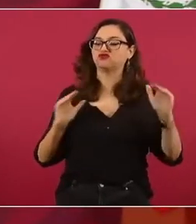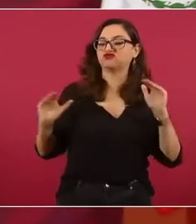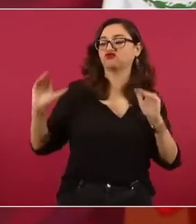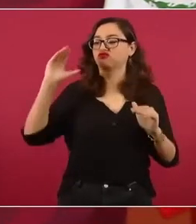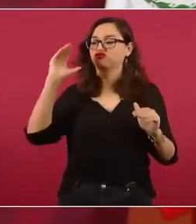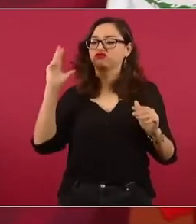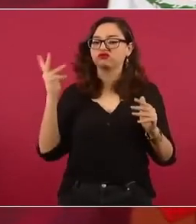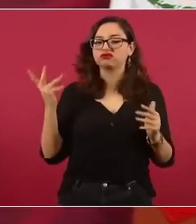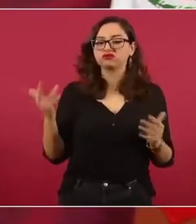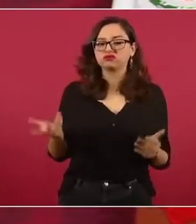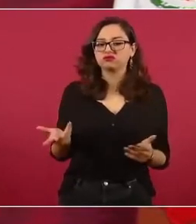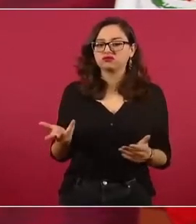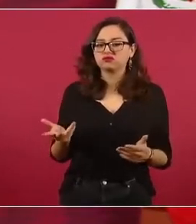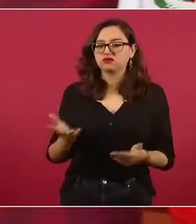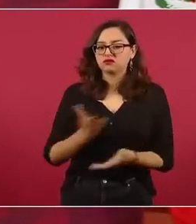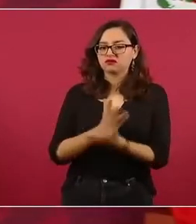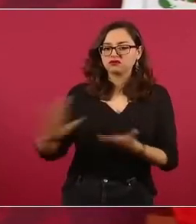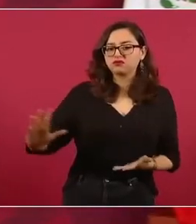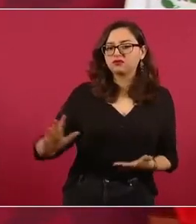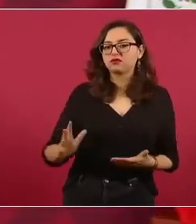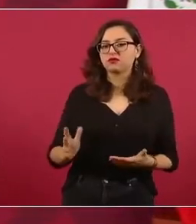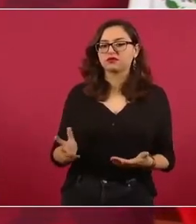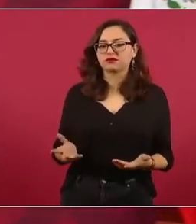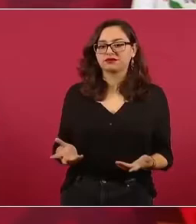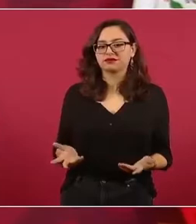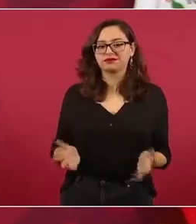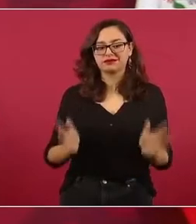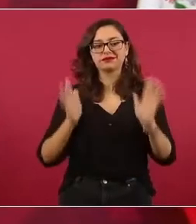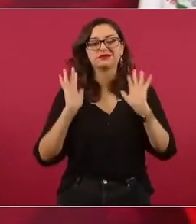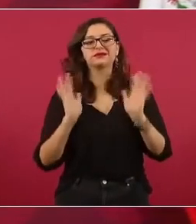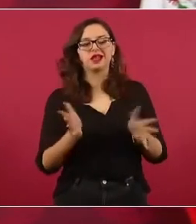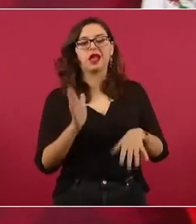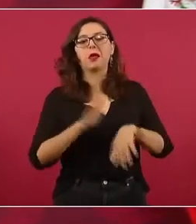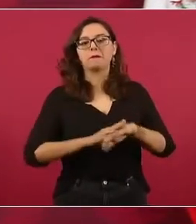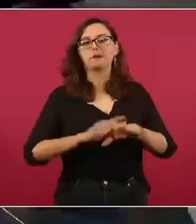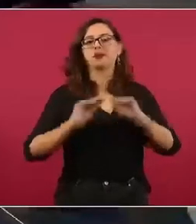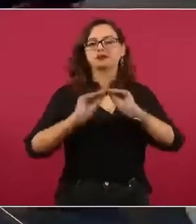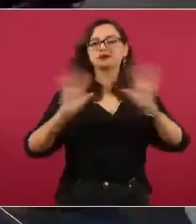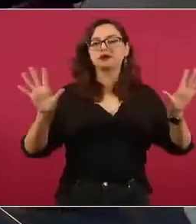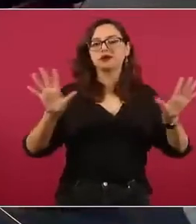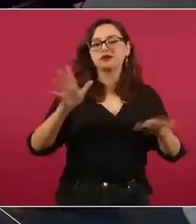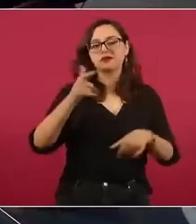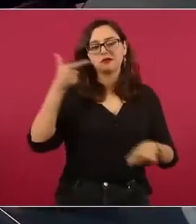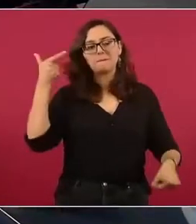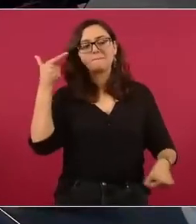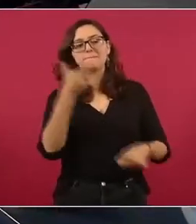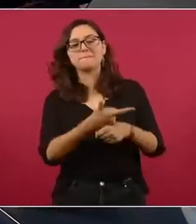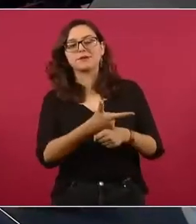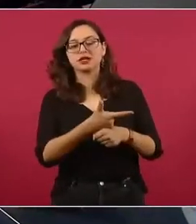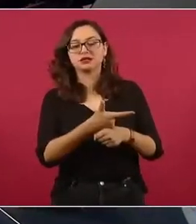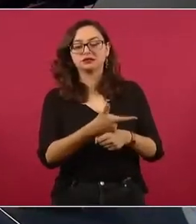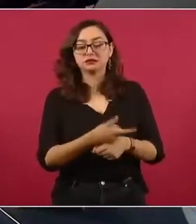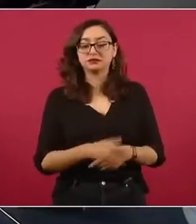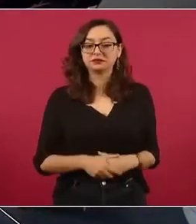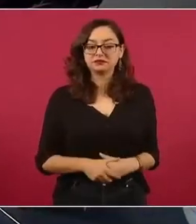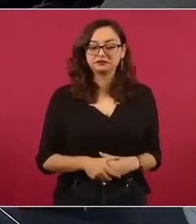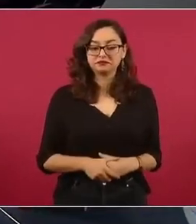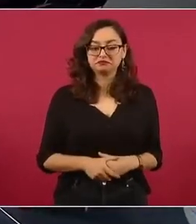más está saliendo. Y eso creo yo que ayuda,